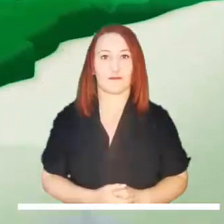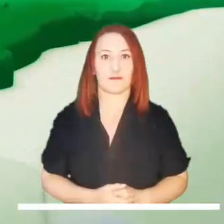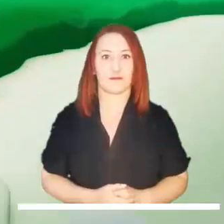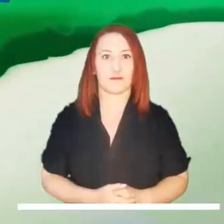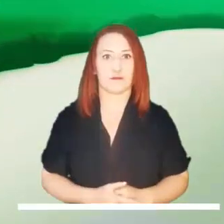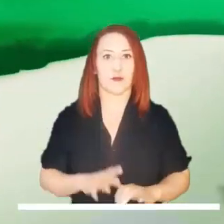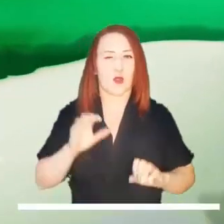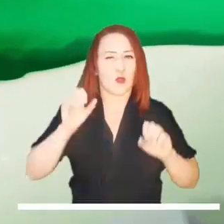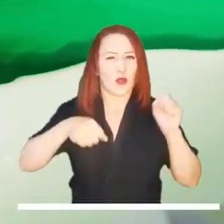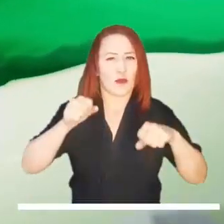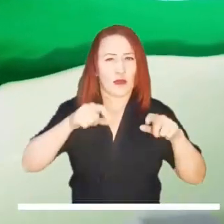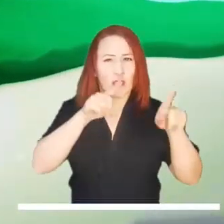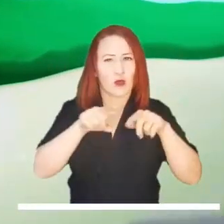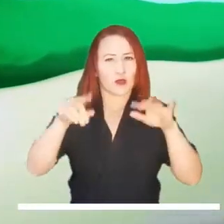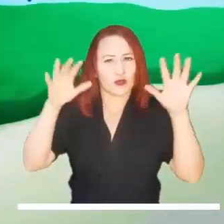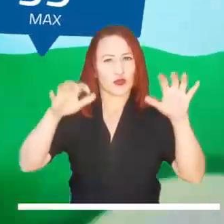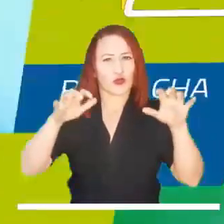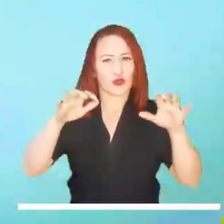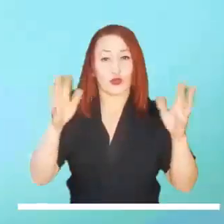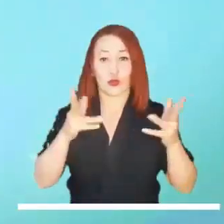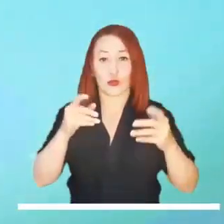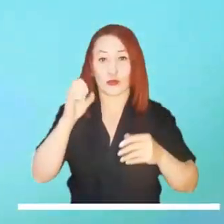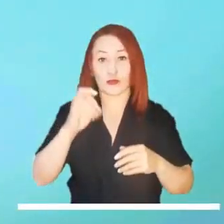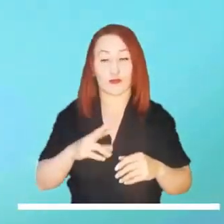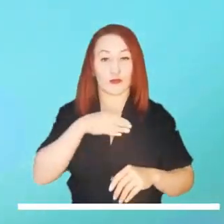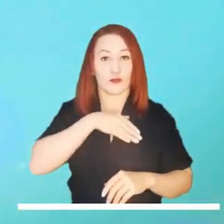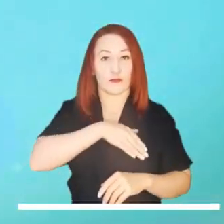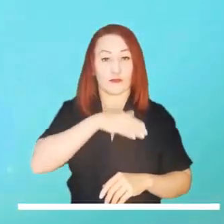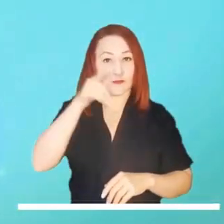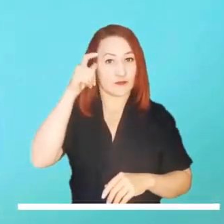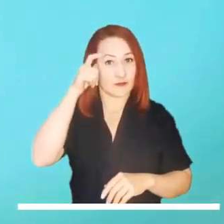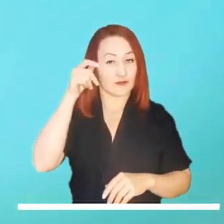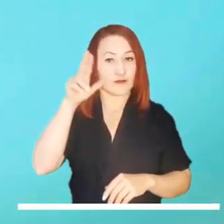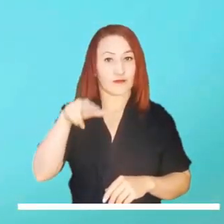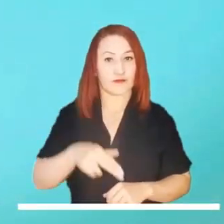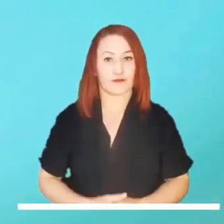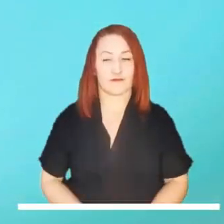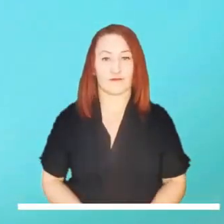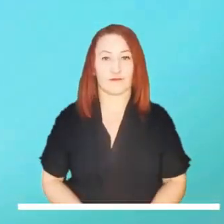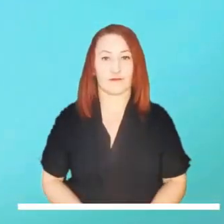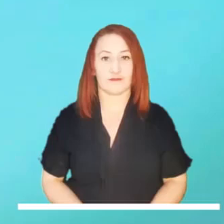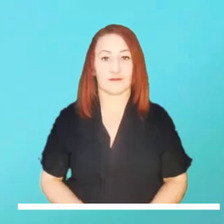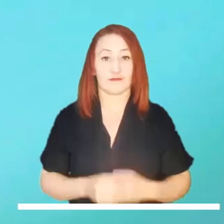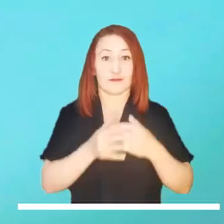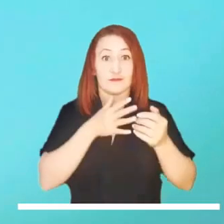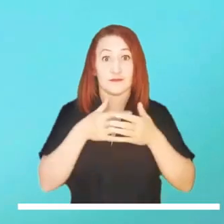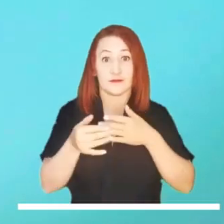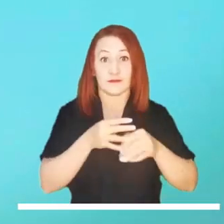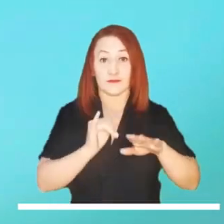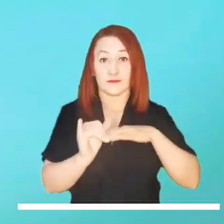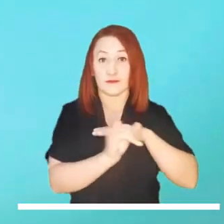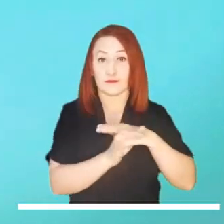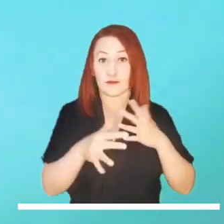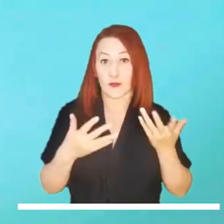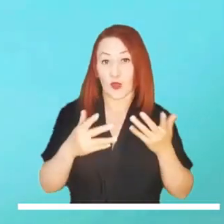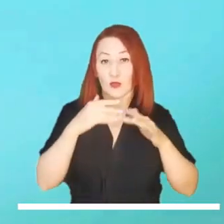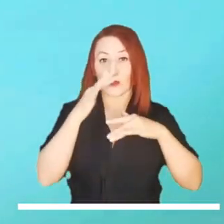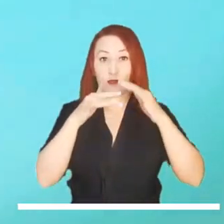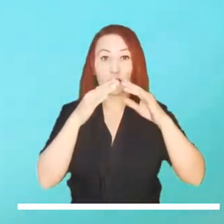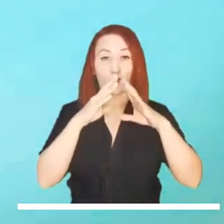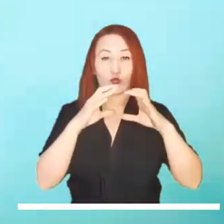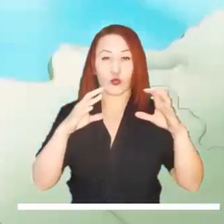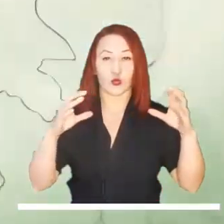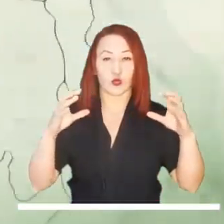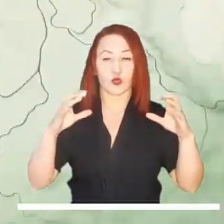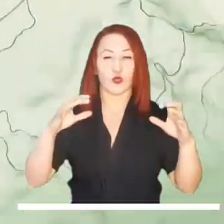obstante, son probables algunas lluvias ocasionales al sur de Bolívar, Córdoba y Sucre. San Andrés y Providencia se prevé cielo